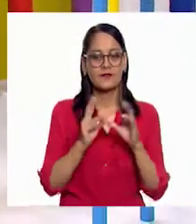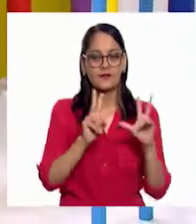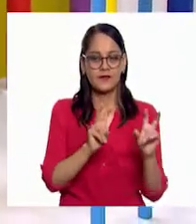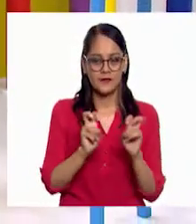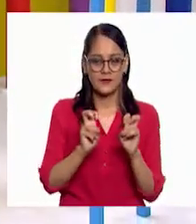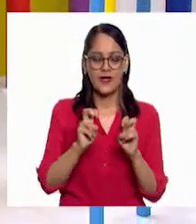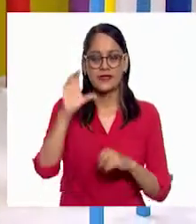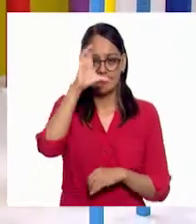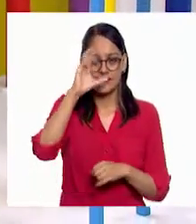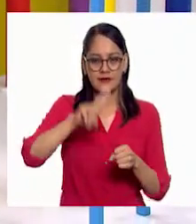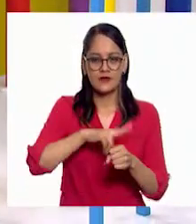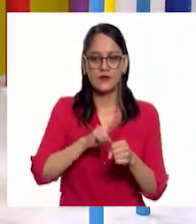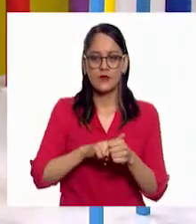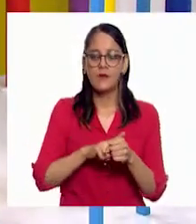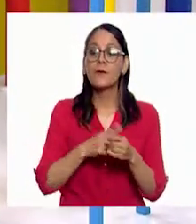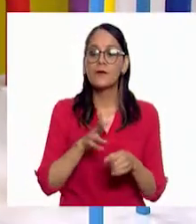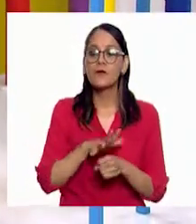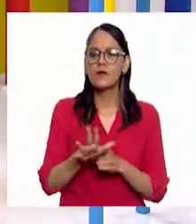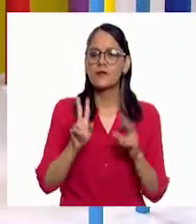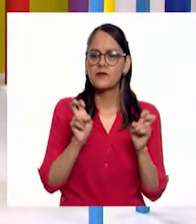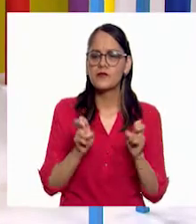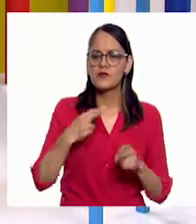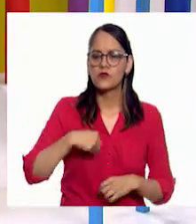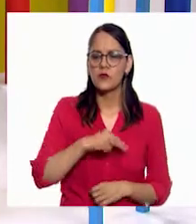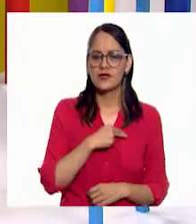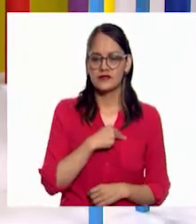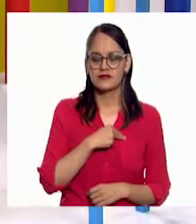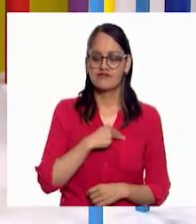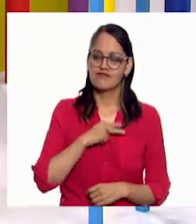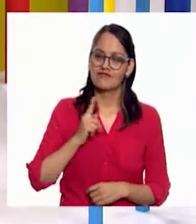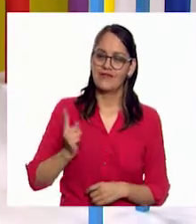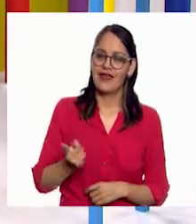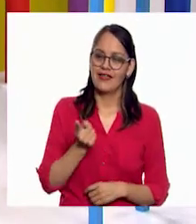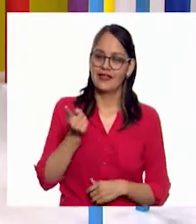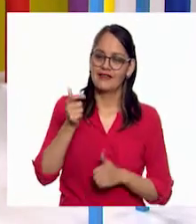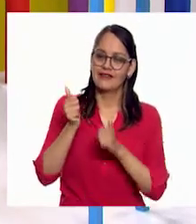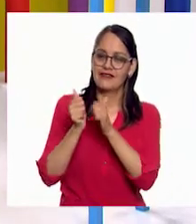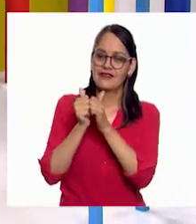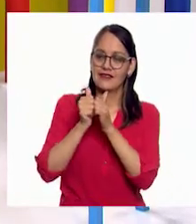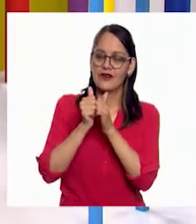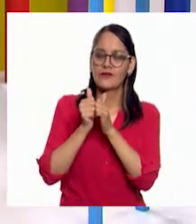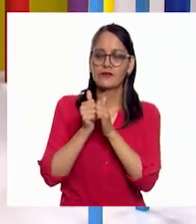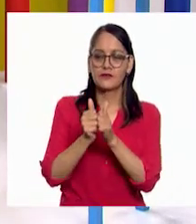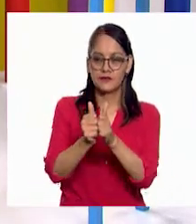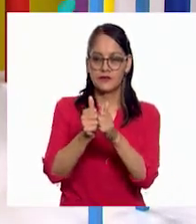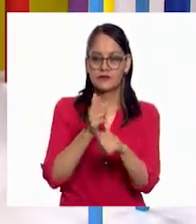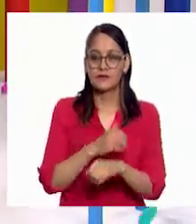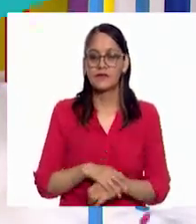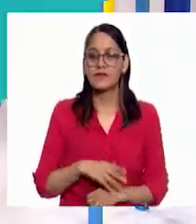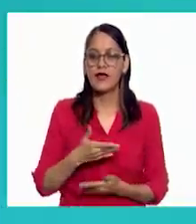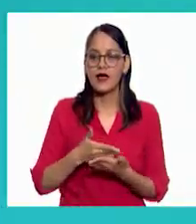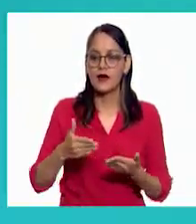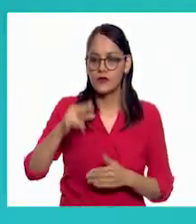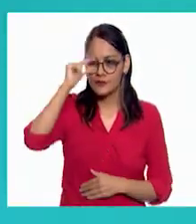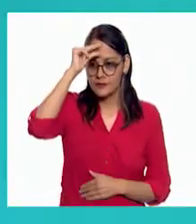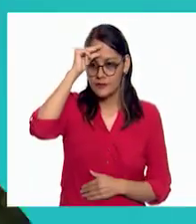ciencias naturales que lleva por título Nuestra Eterna Compañera. Pero antes, vamos a ver las recomendaciones de ajo listo.